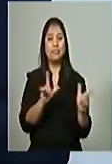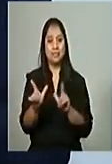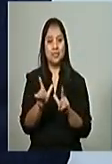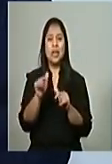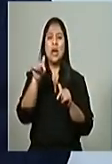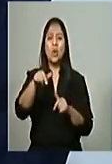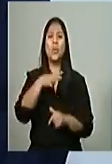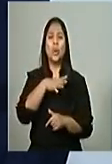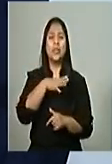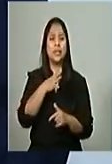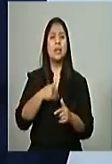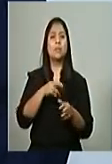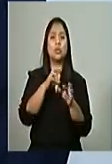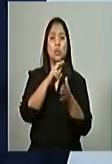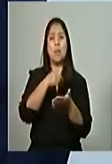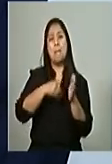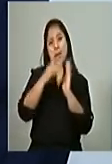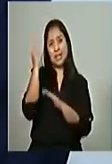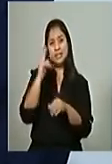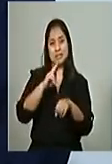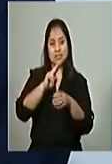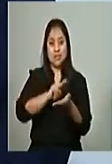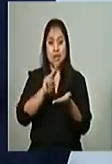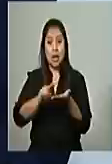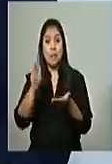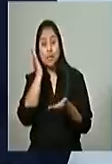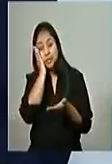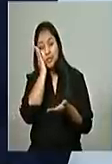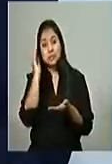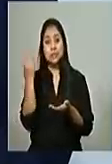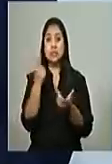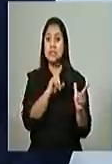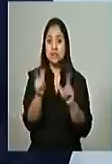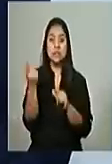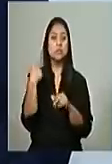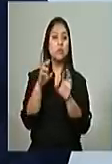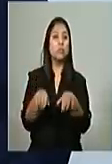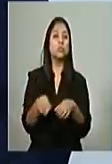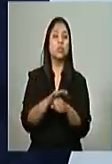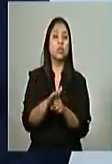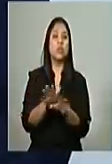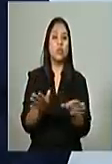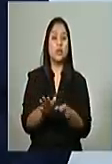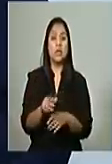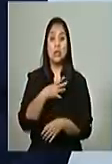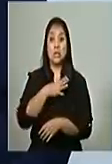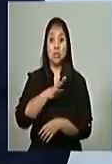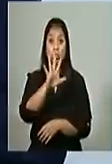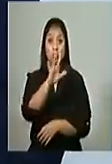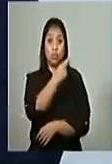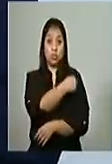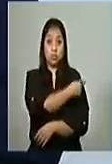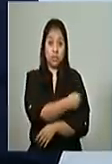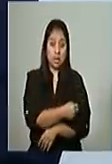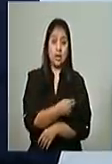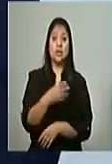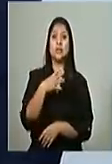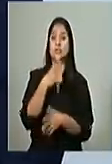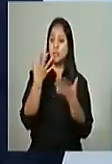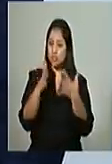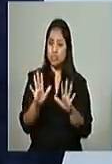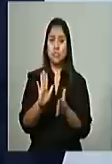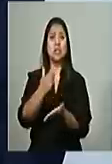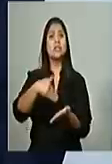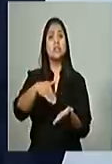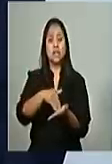para atender a gente con COVID-19. Tenemos cinco nuevos hospitales. Hemos inaugurado centros de atención